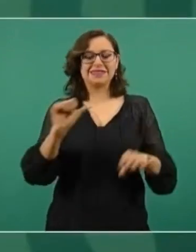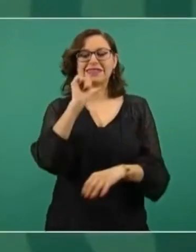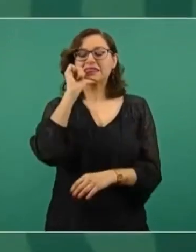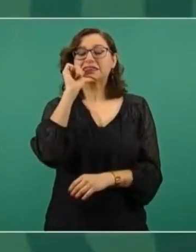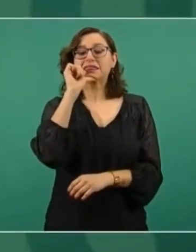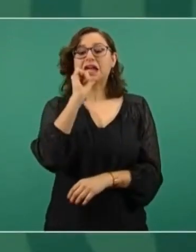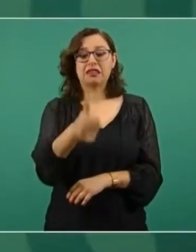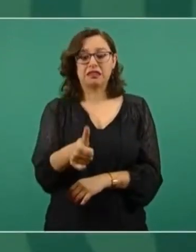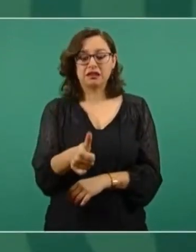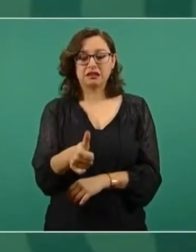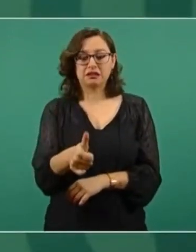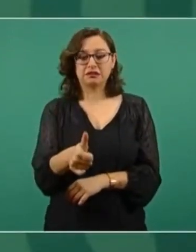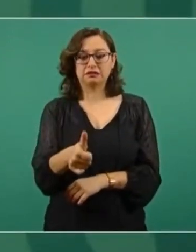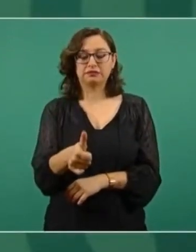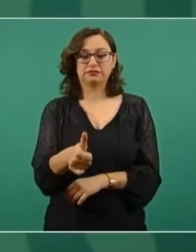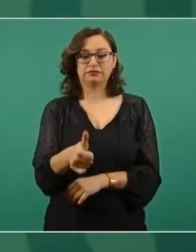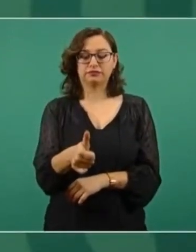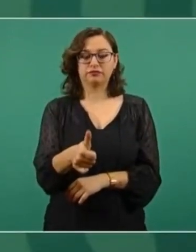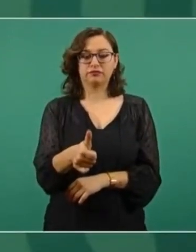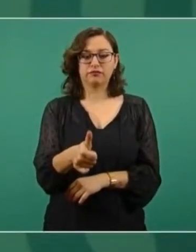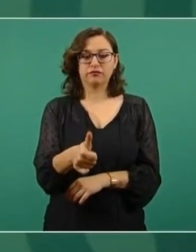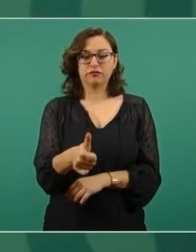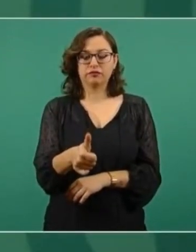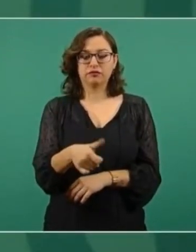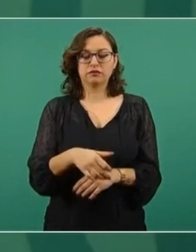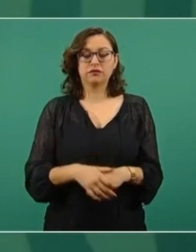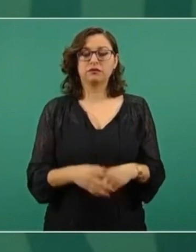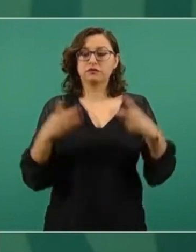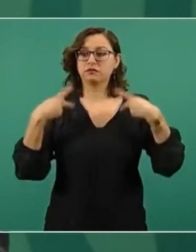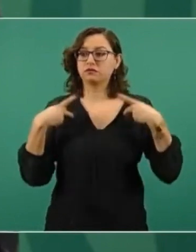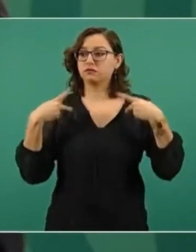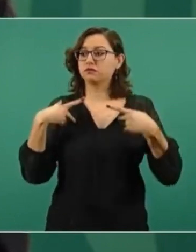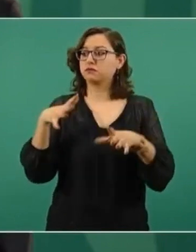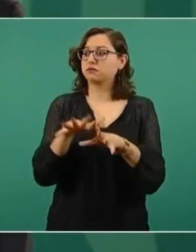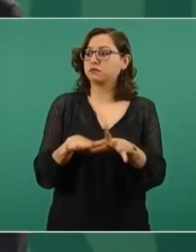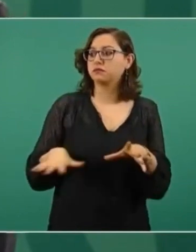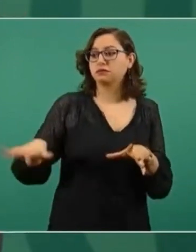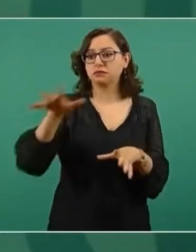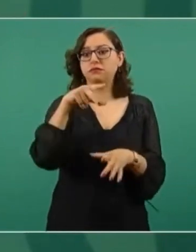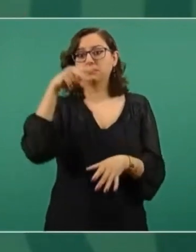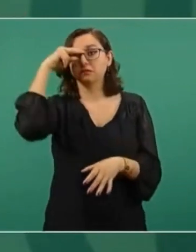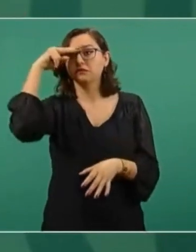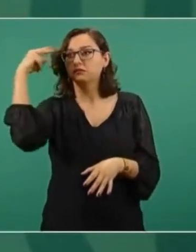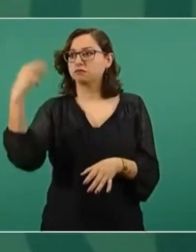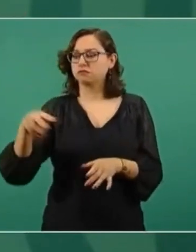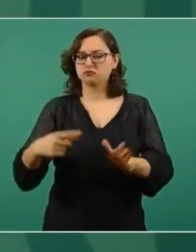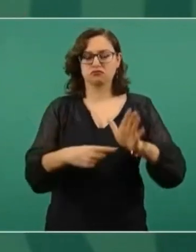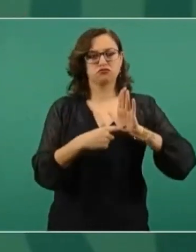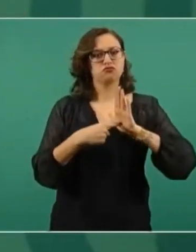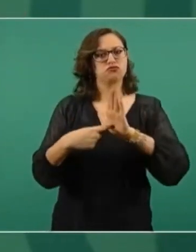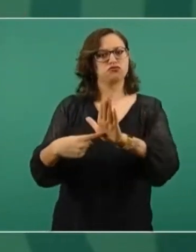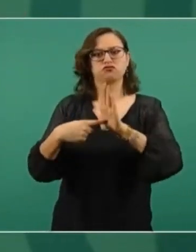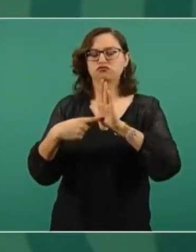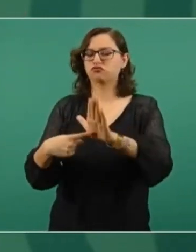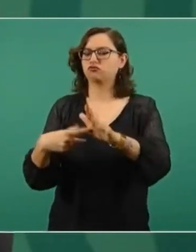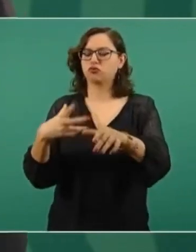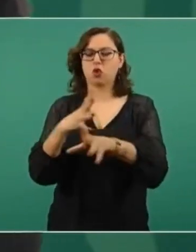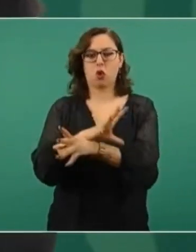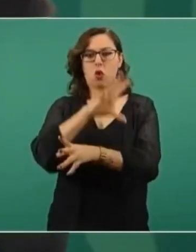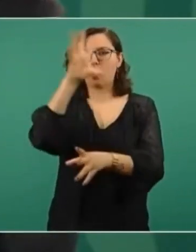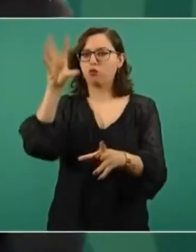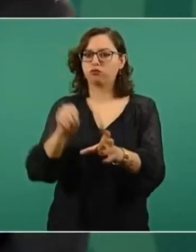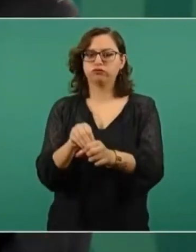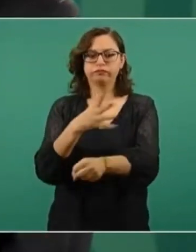el pueblo de México tiene que conocer toda la